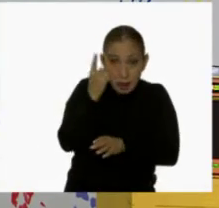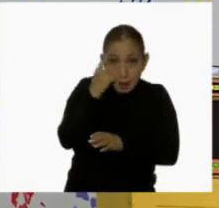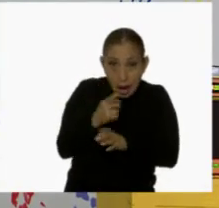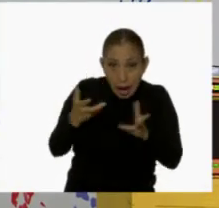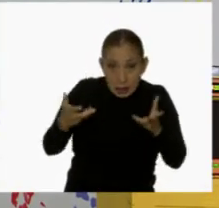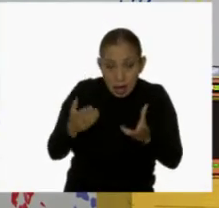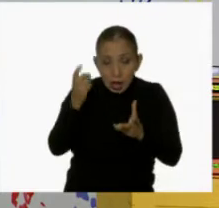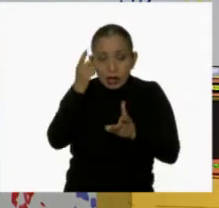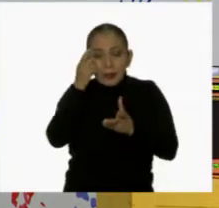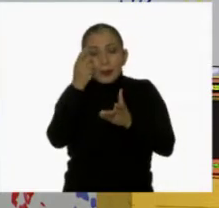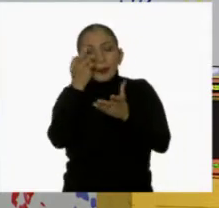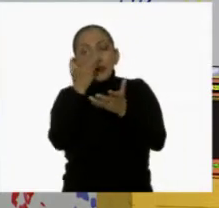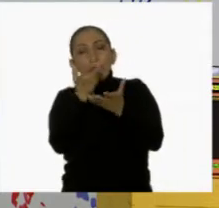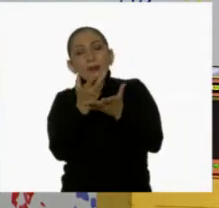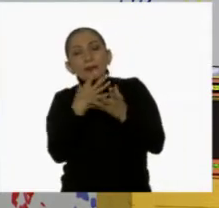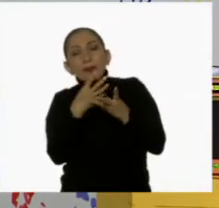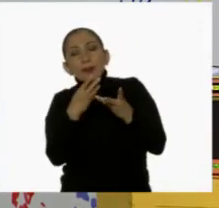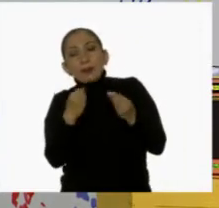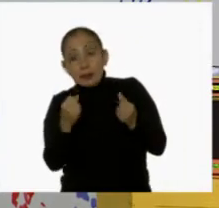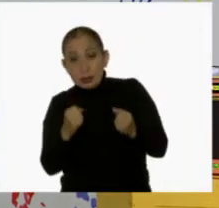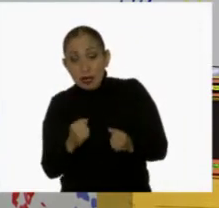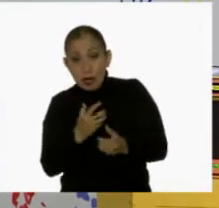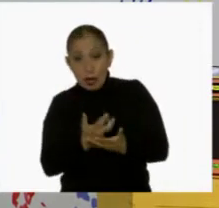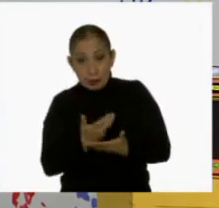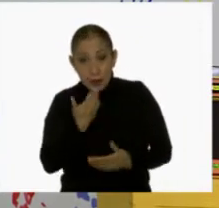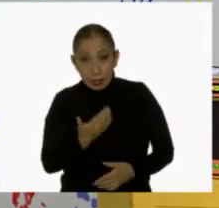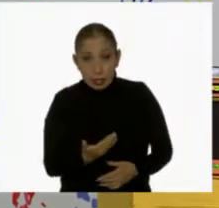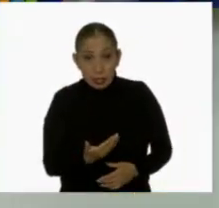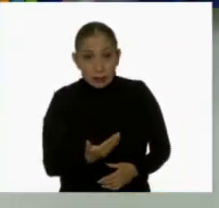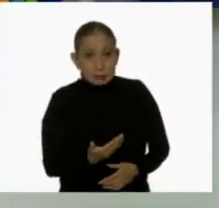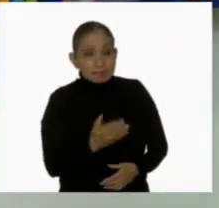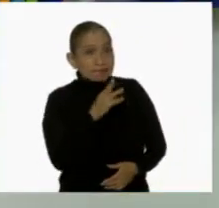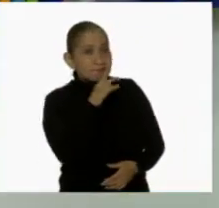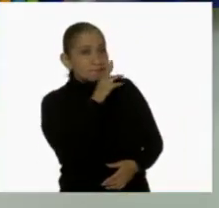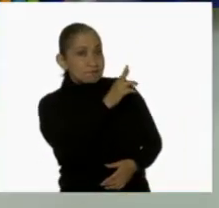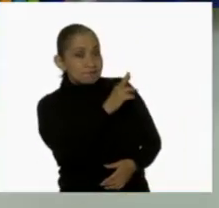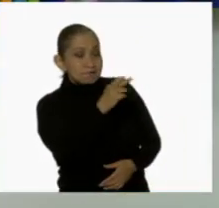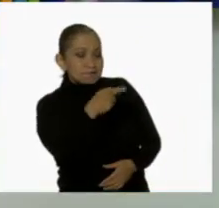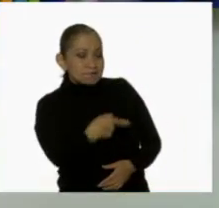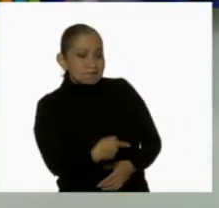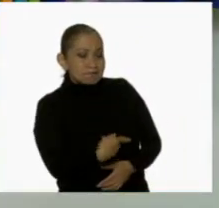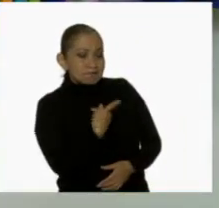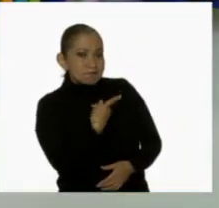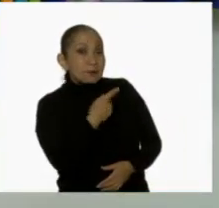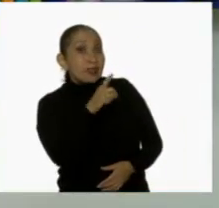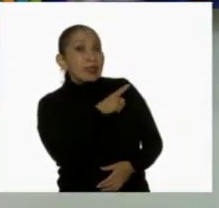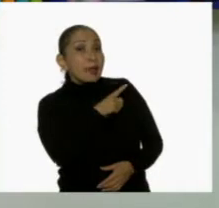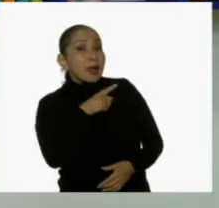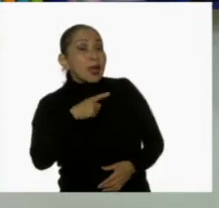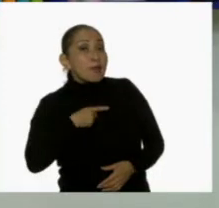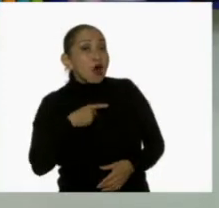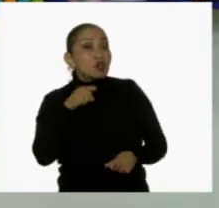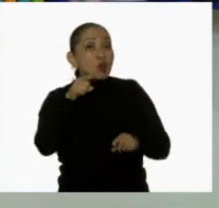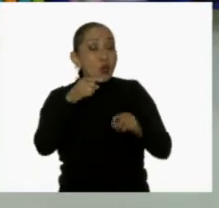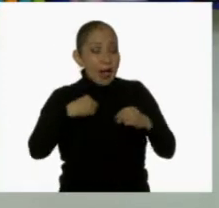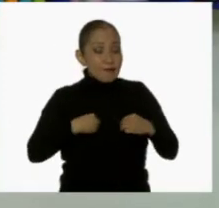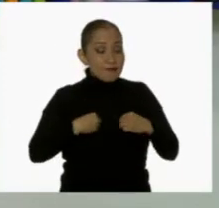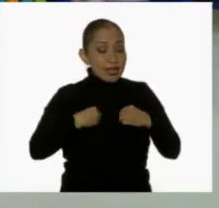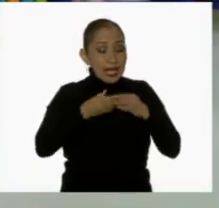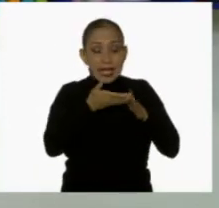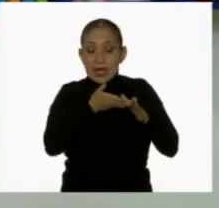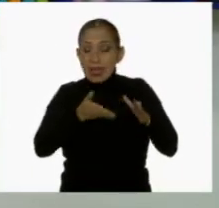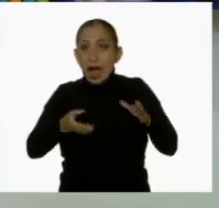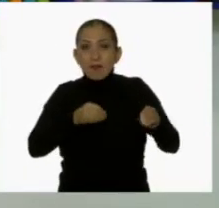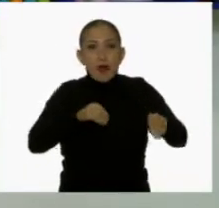lograr un sueño que nos asegure descansar? La respuesta a esa pregunta es que debemos de tener un estilo de vida